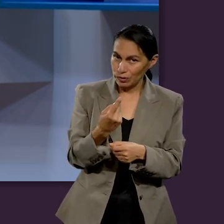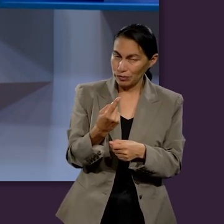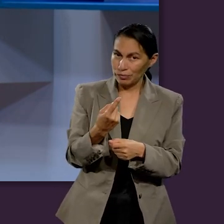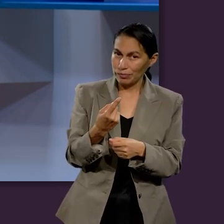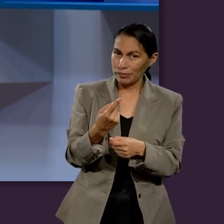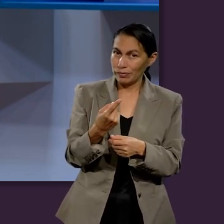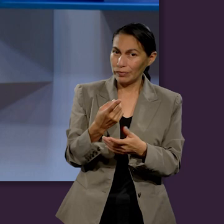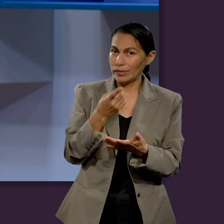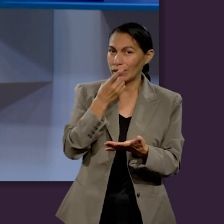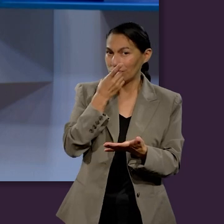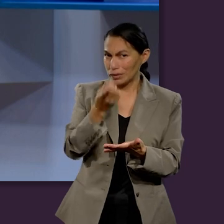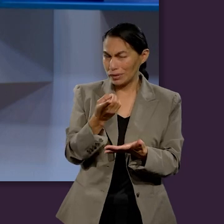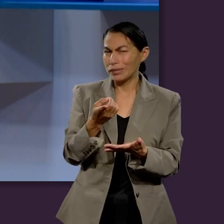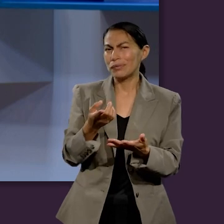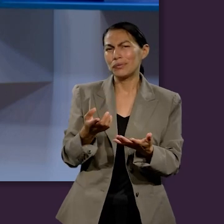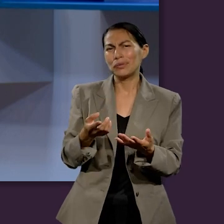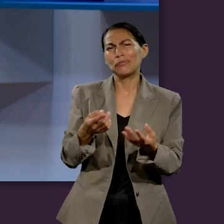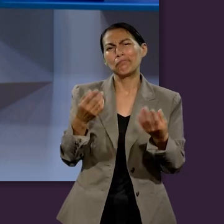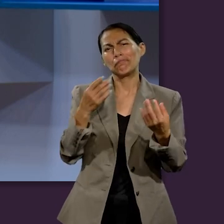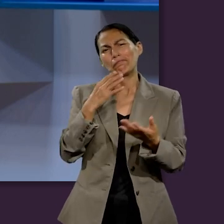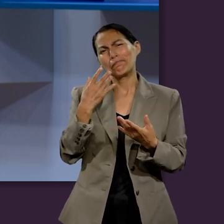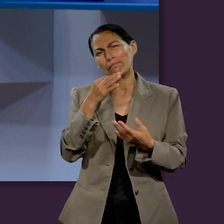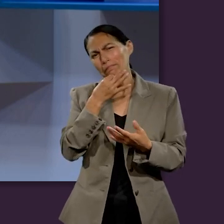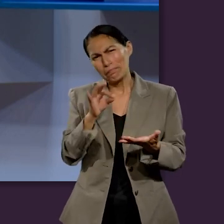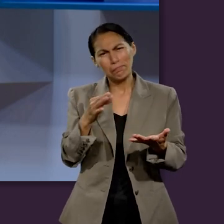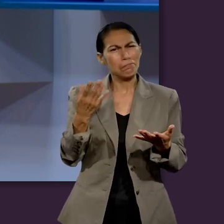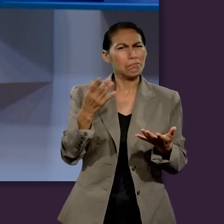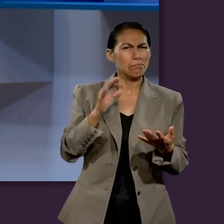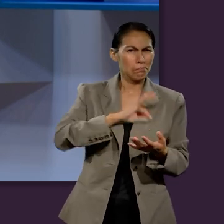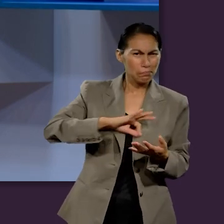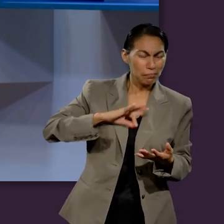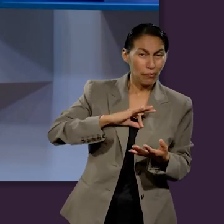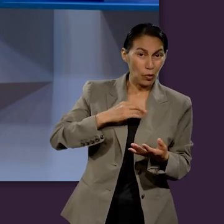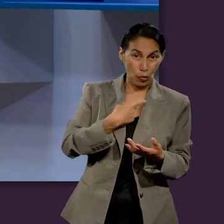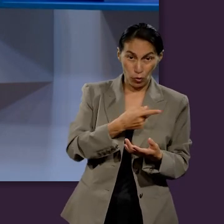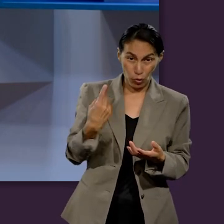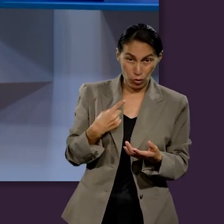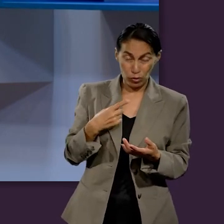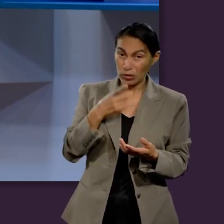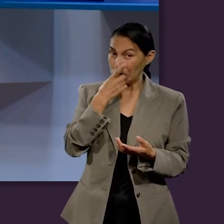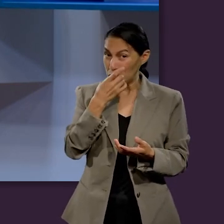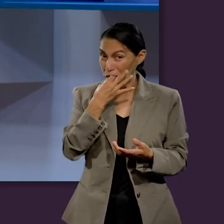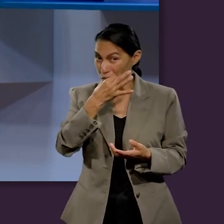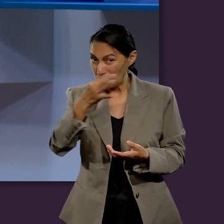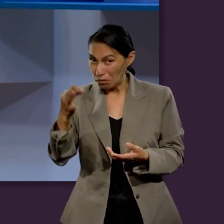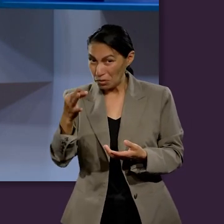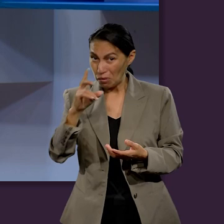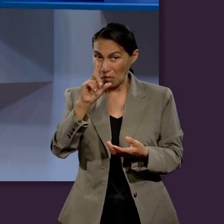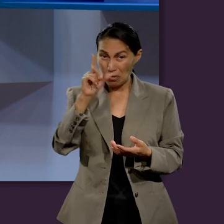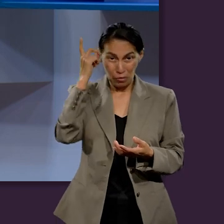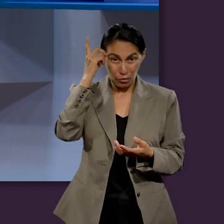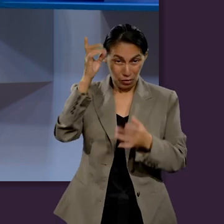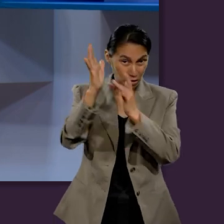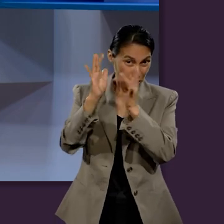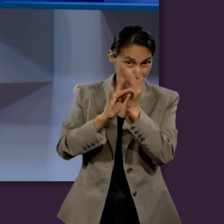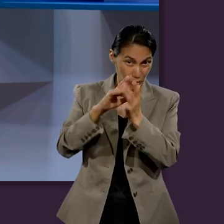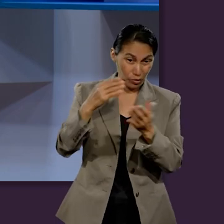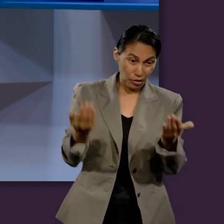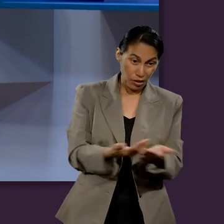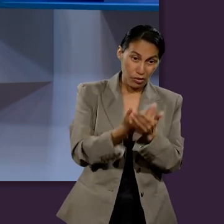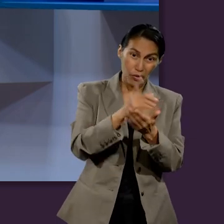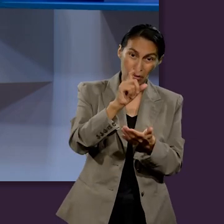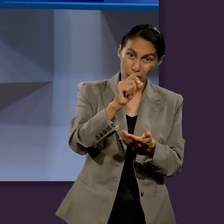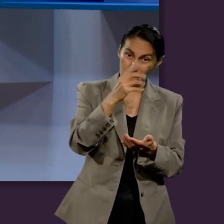queremos despedirnos sin antes desearles unas lindas fechas junto a sus familiares. Aunque no promovemos el